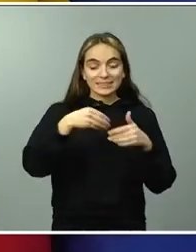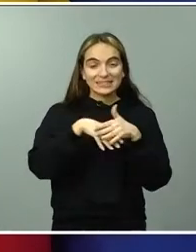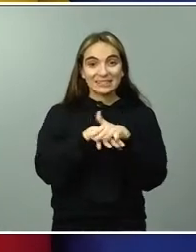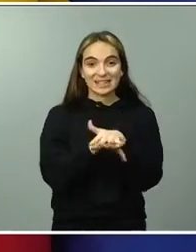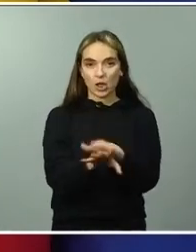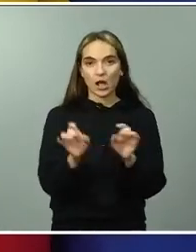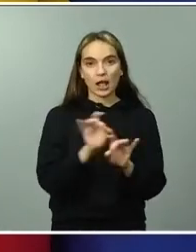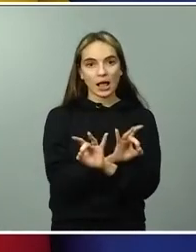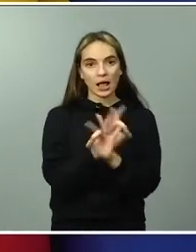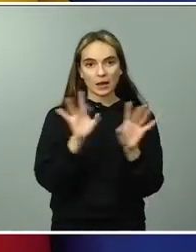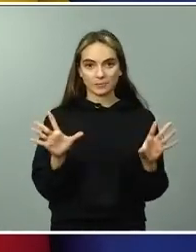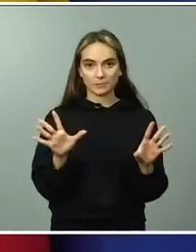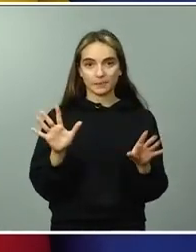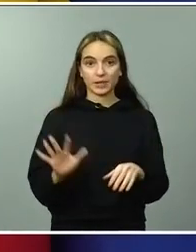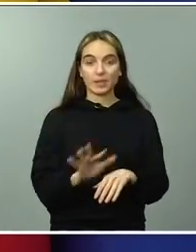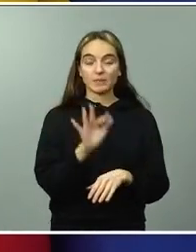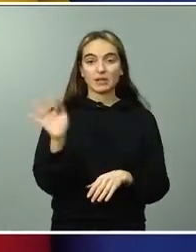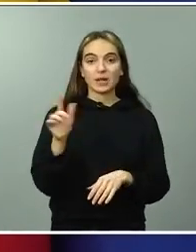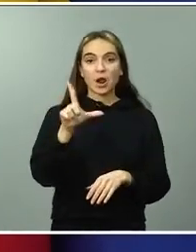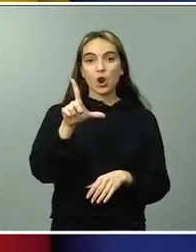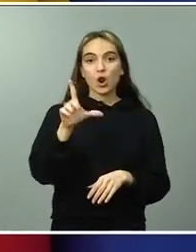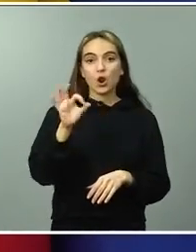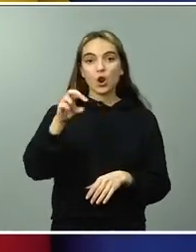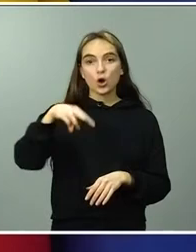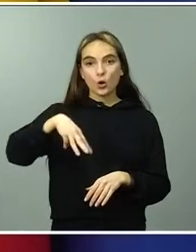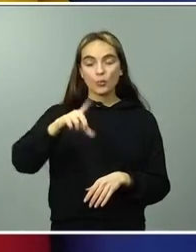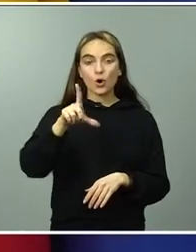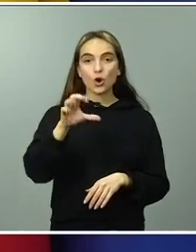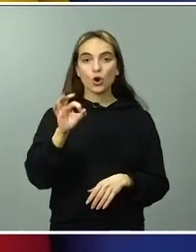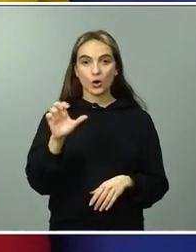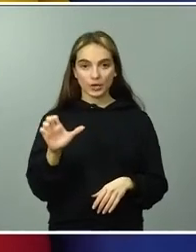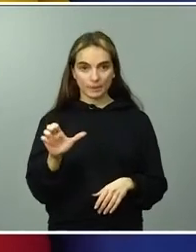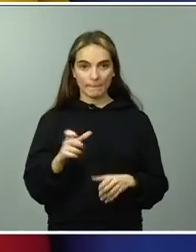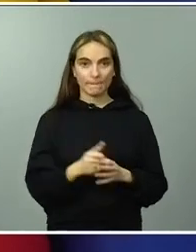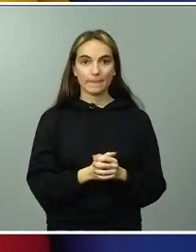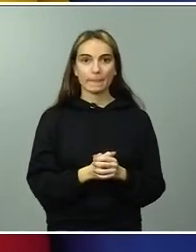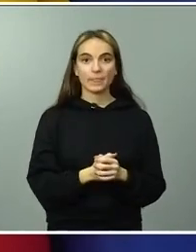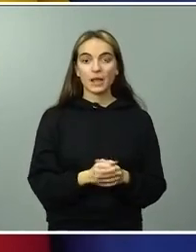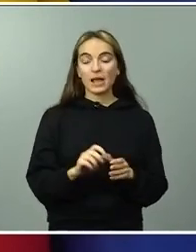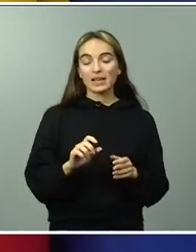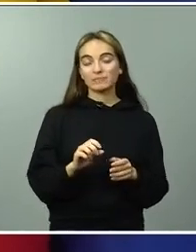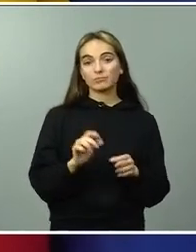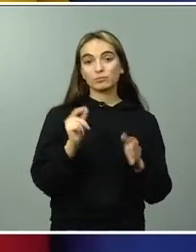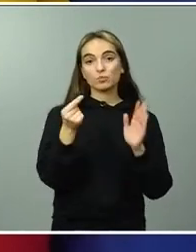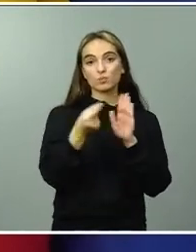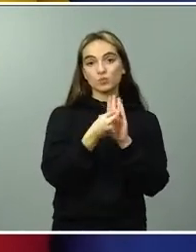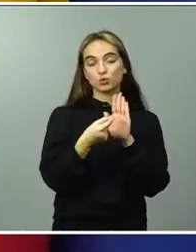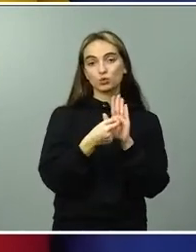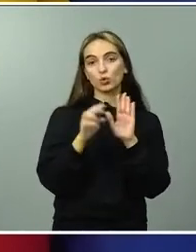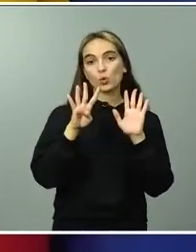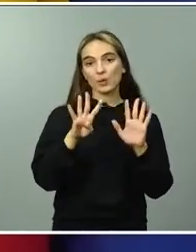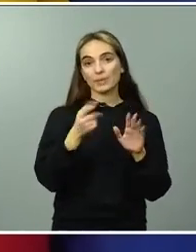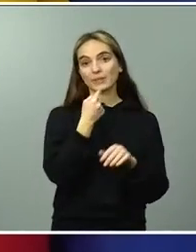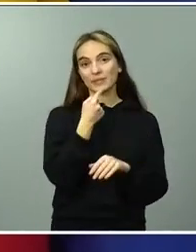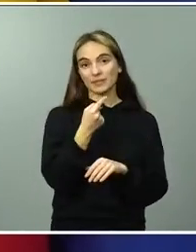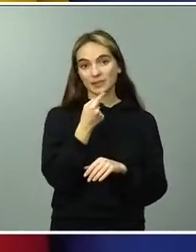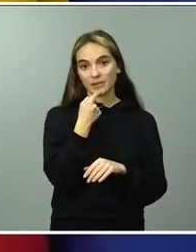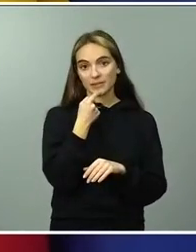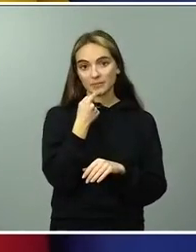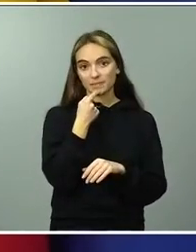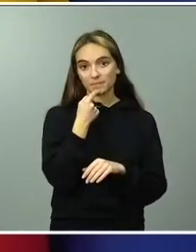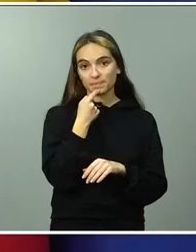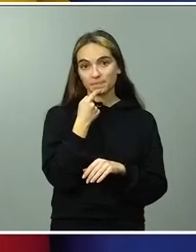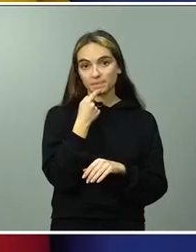LOMLOE, concretamente, en su disposición adicional, novena, trasladaba un mandato que dos años después de la